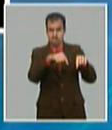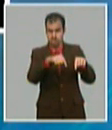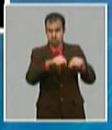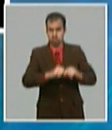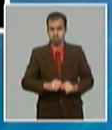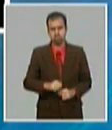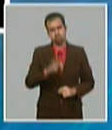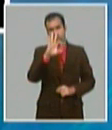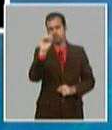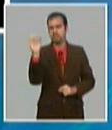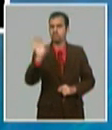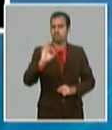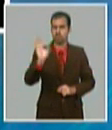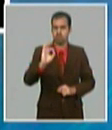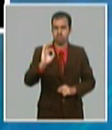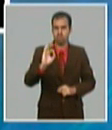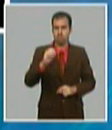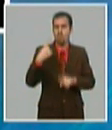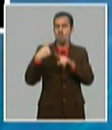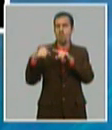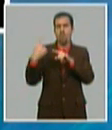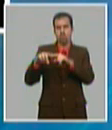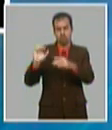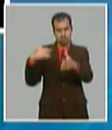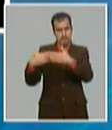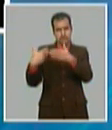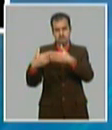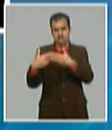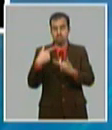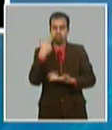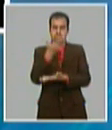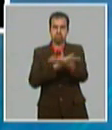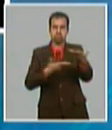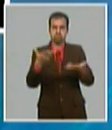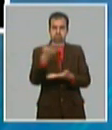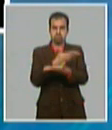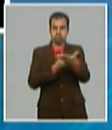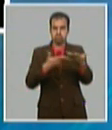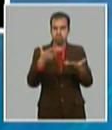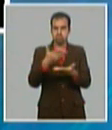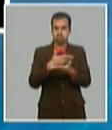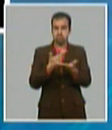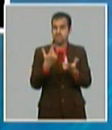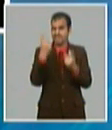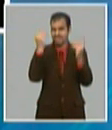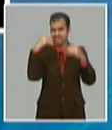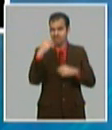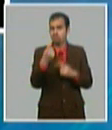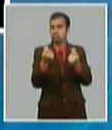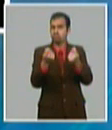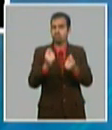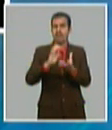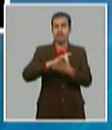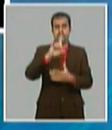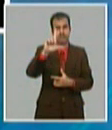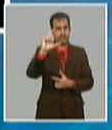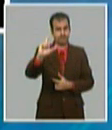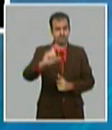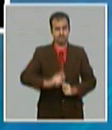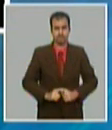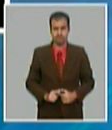y a la red mayorista y minorista que comercializa en monedas libremente convertibles, en este caso el 100%.